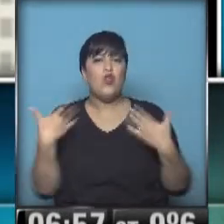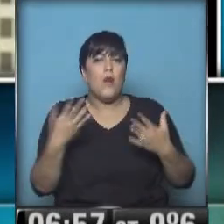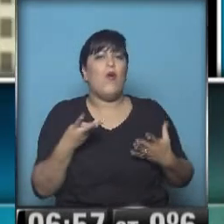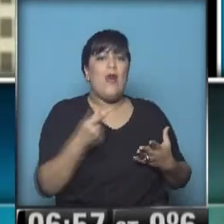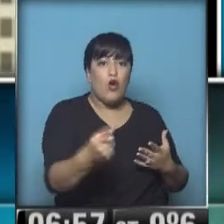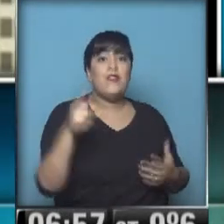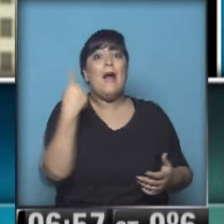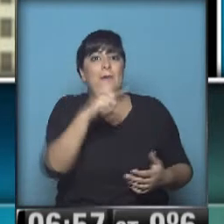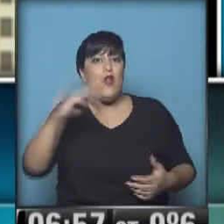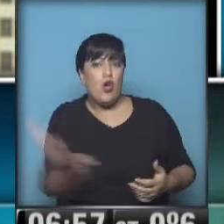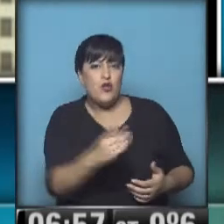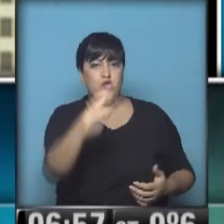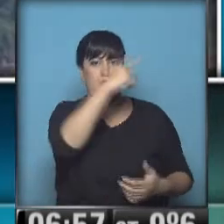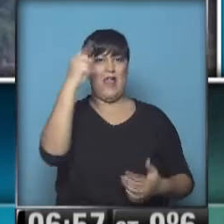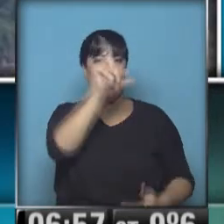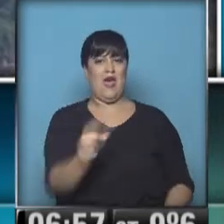nacional.